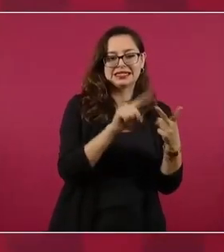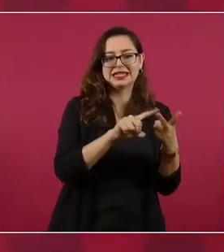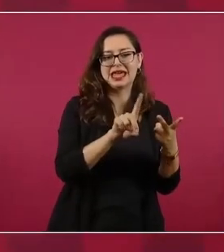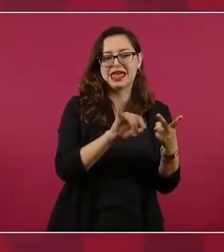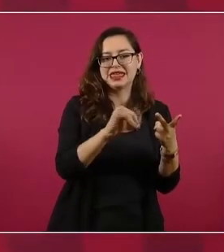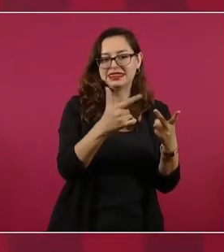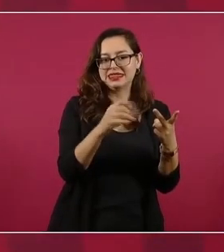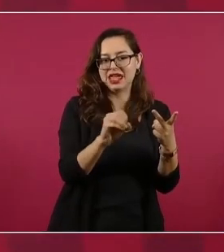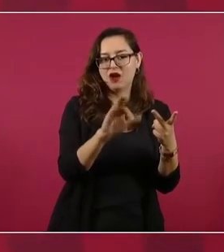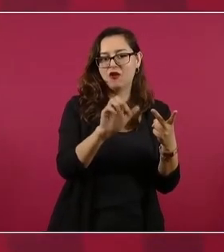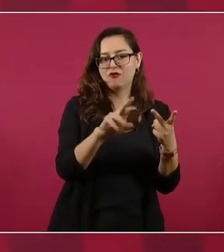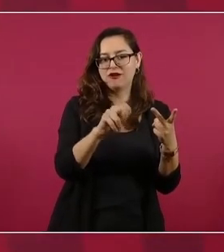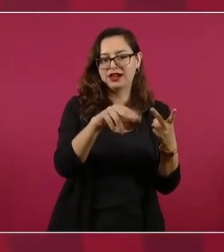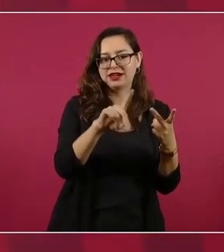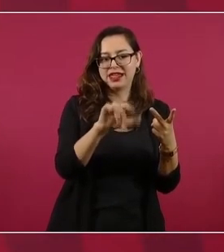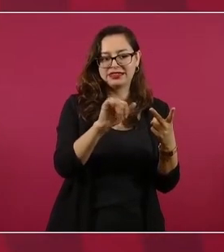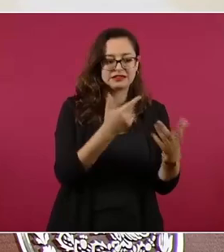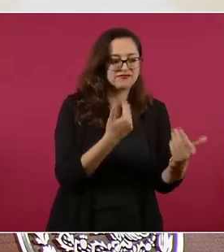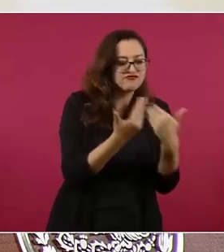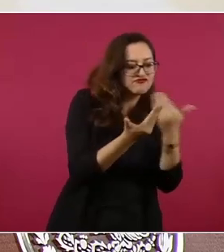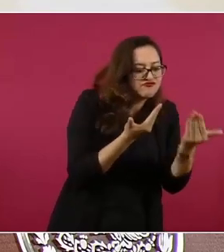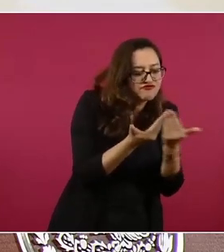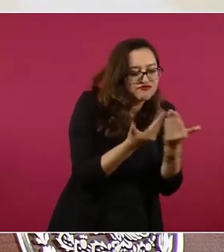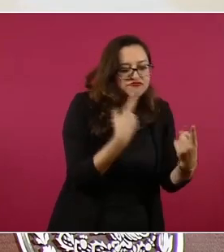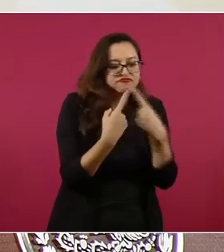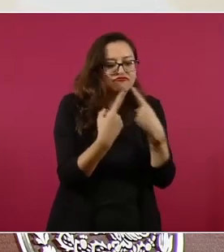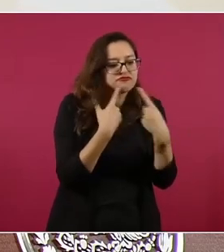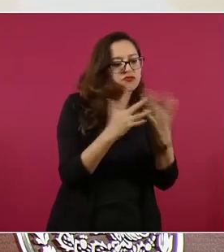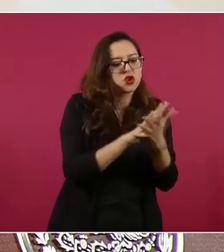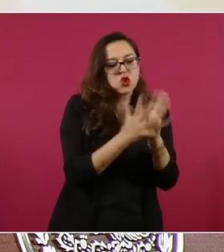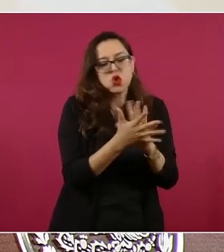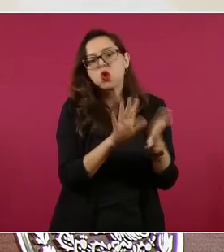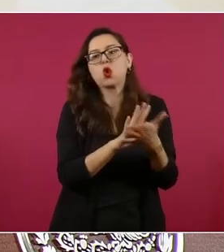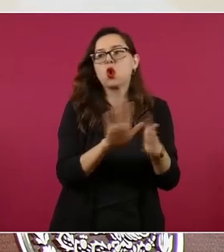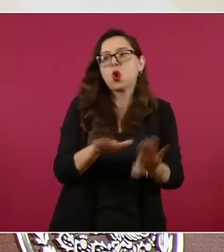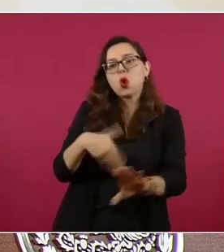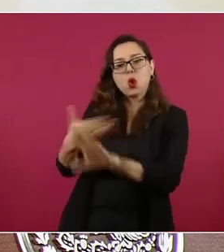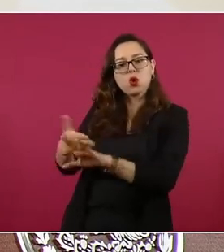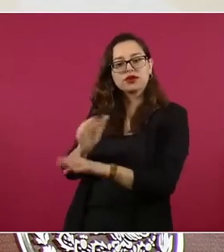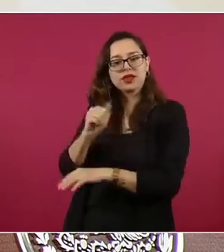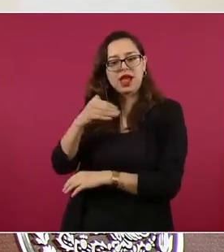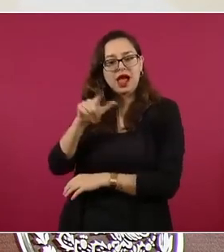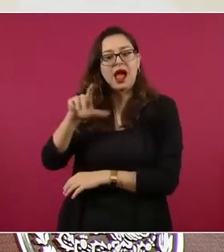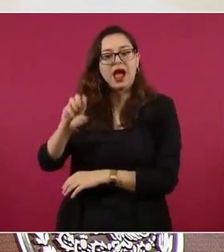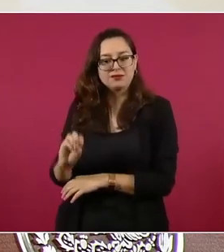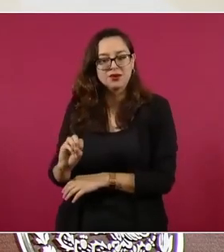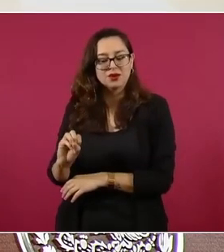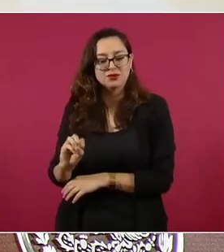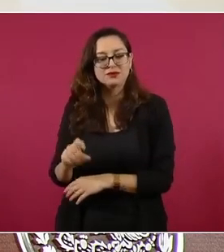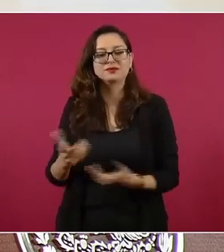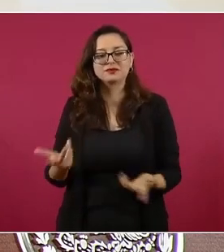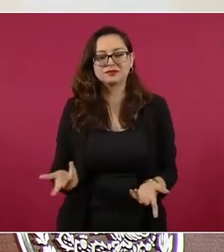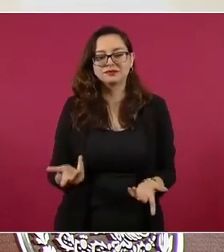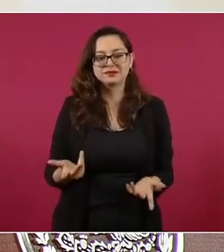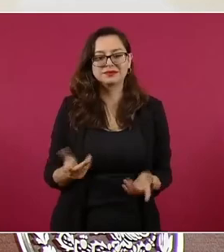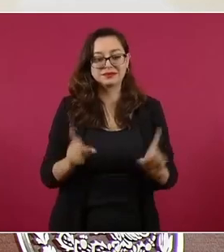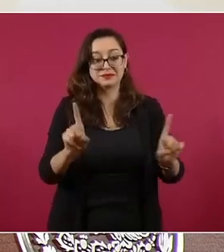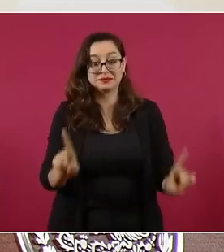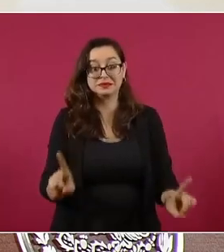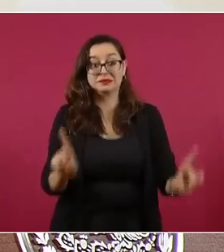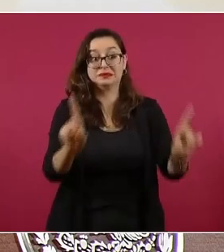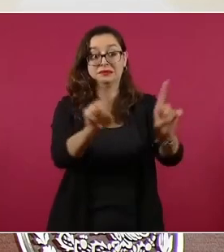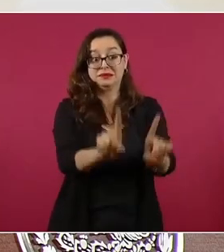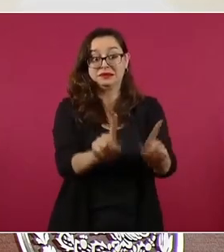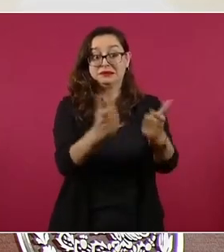grabó este